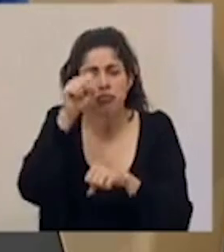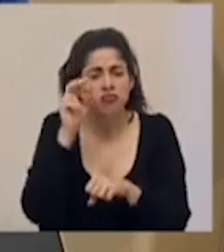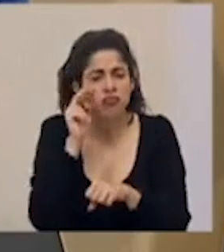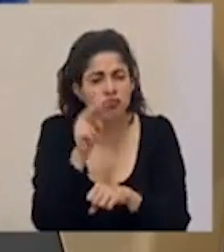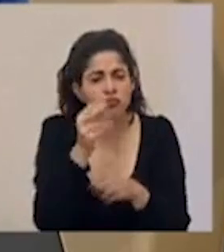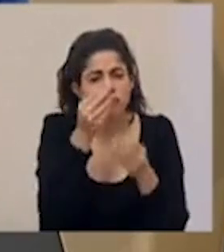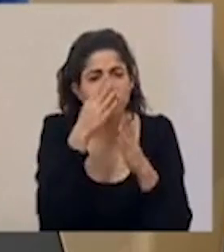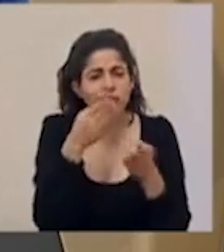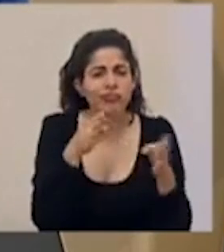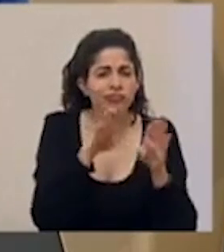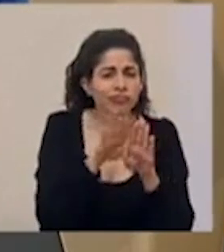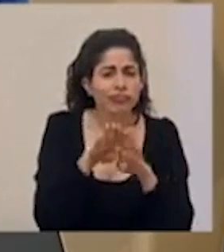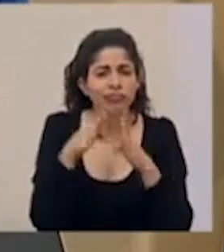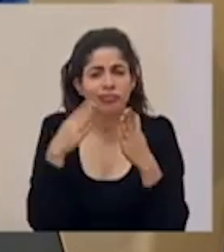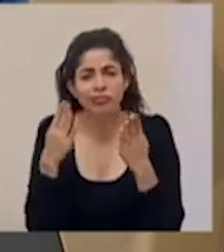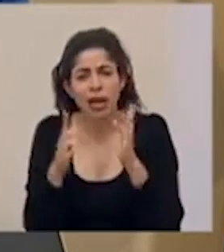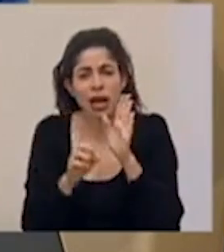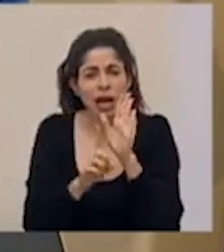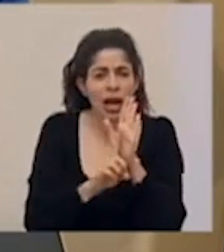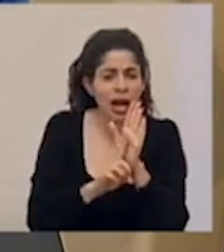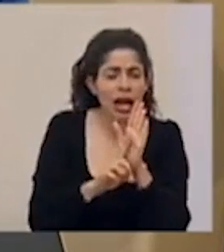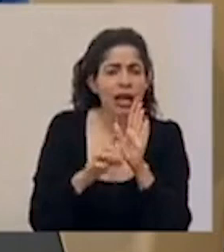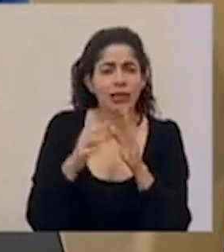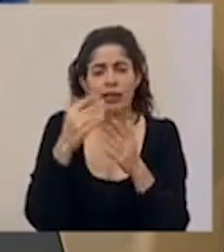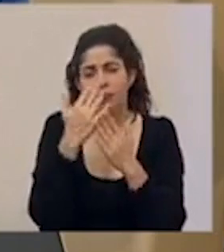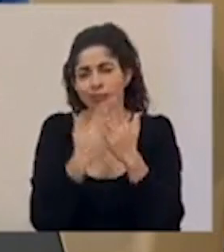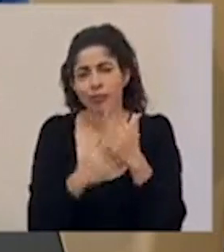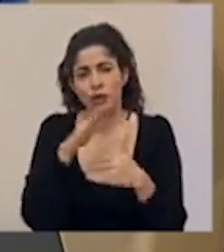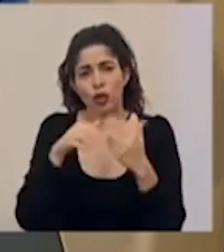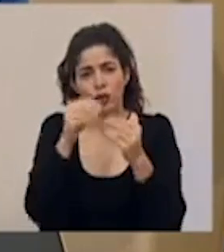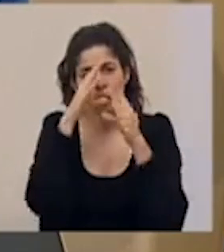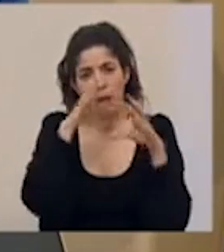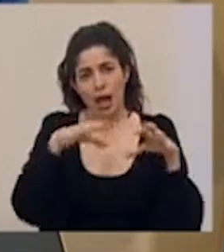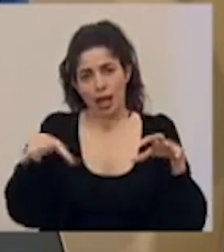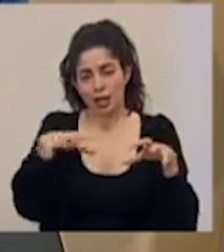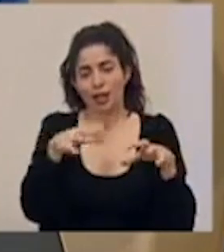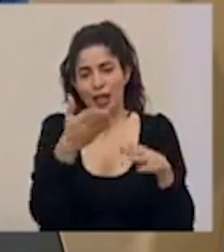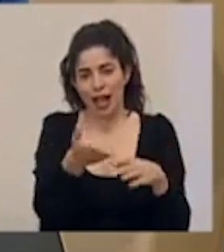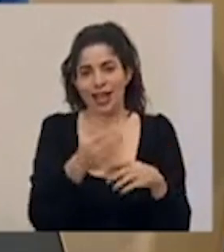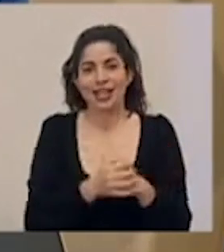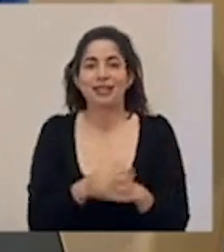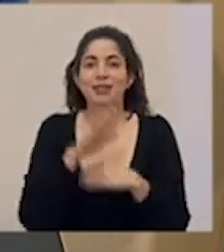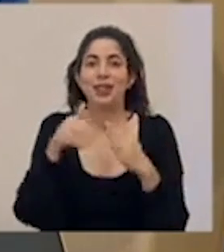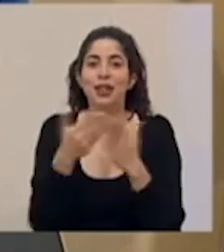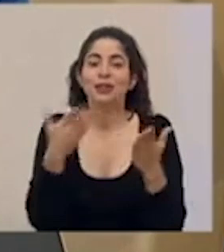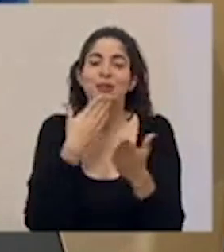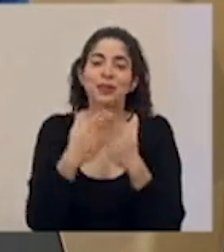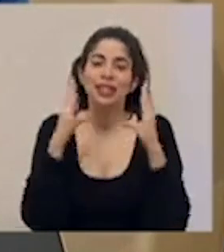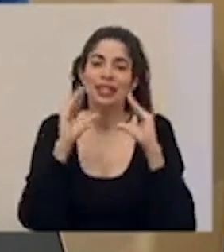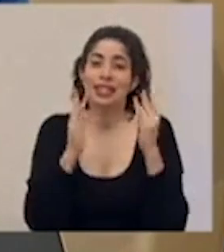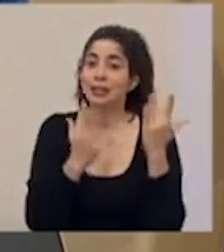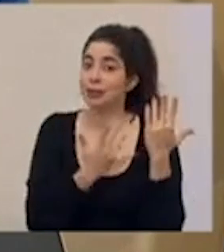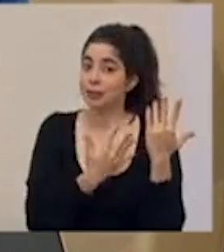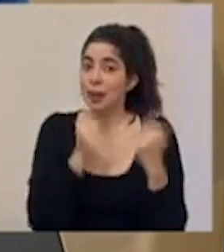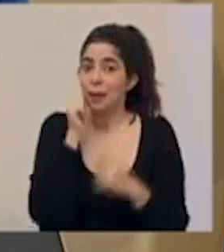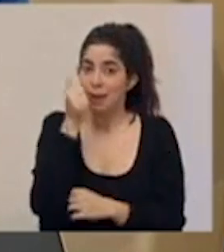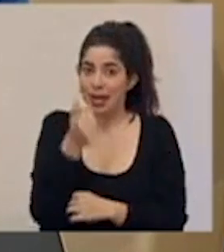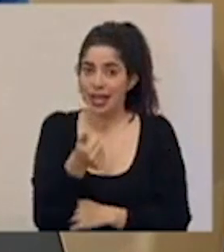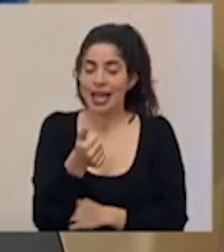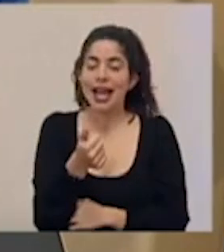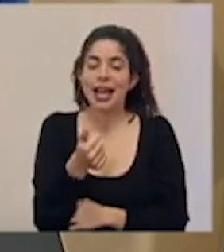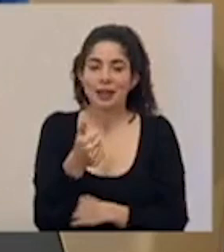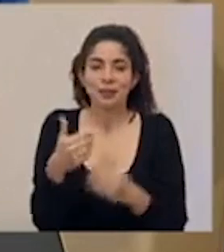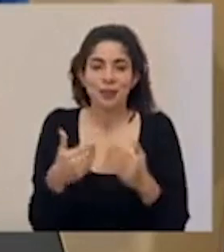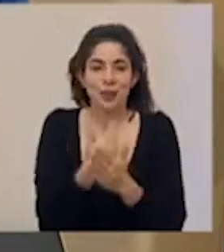cierre, apertura, operación y alertas en los distintos cantones. A todos y todas, muy buenas tardes. Los esperamos el día de